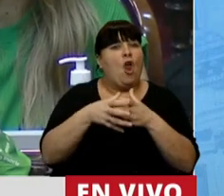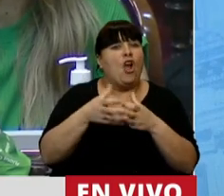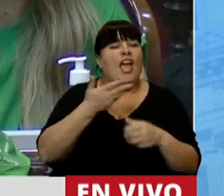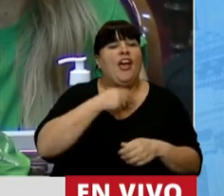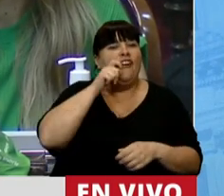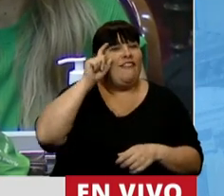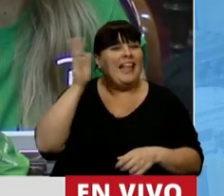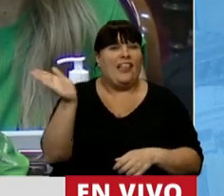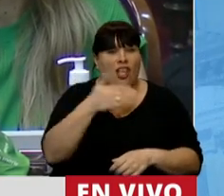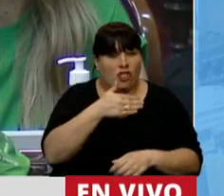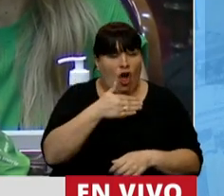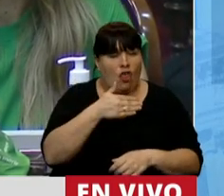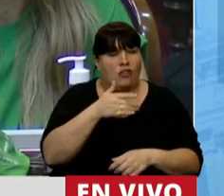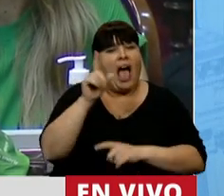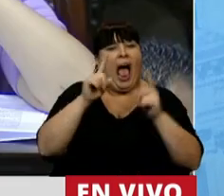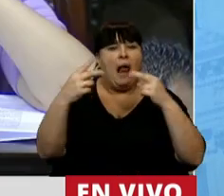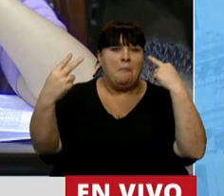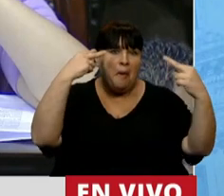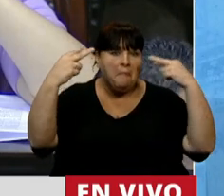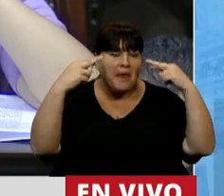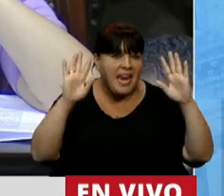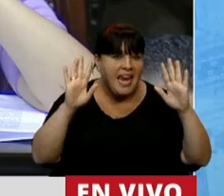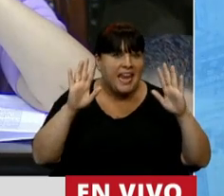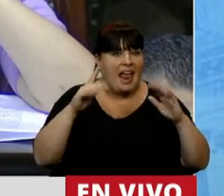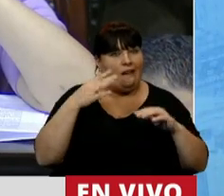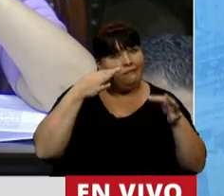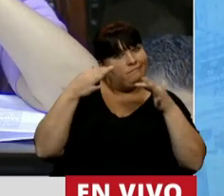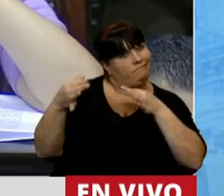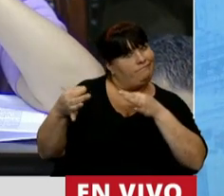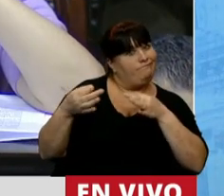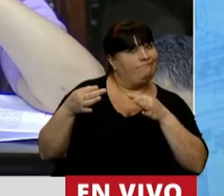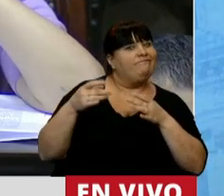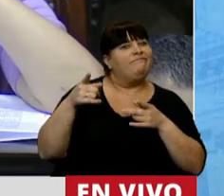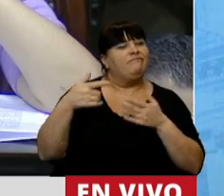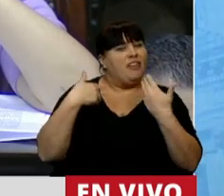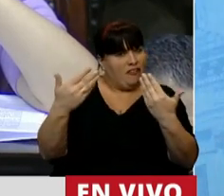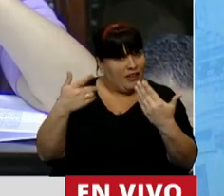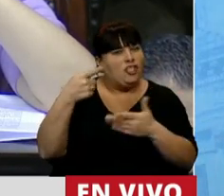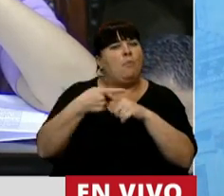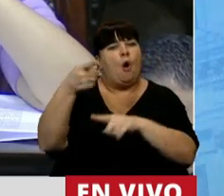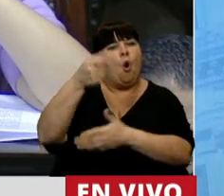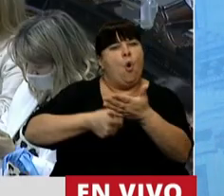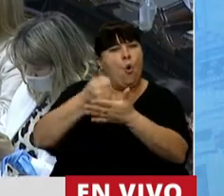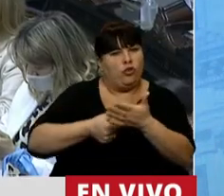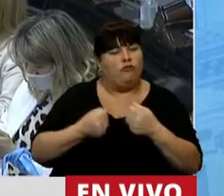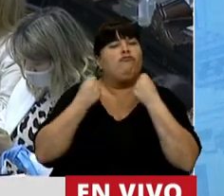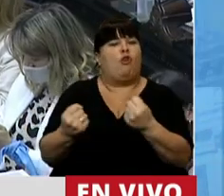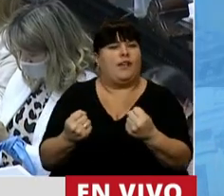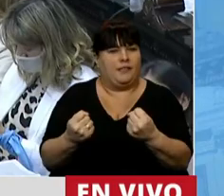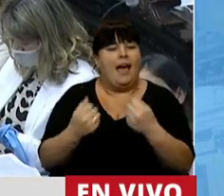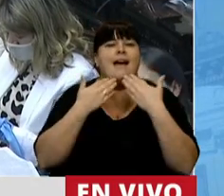frente de todo, que por ahí me miran de lado, que les felicito por la lucha de ustedes. Fuerza.